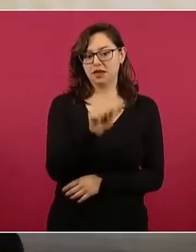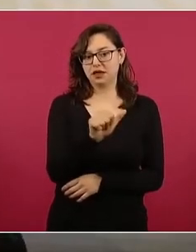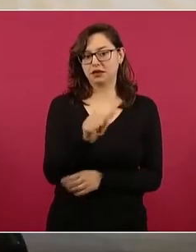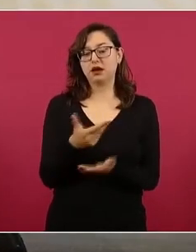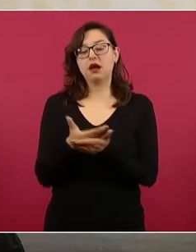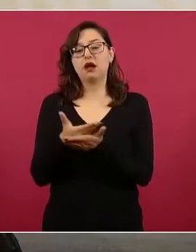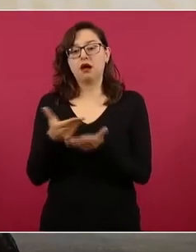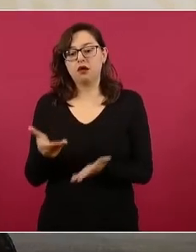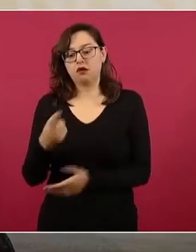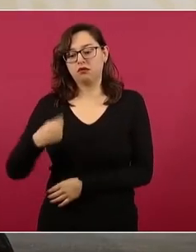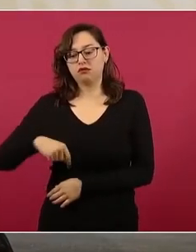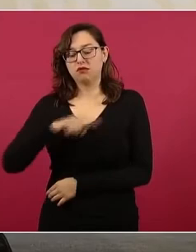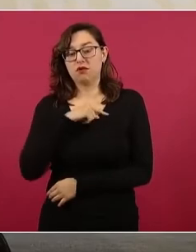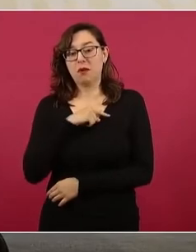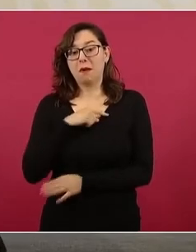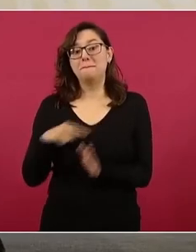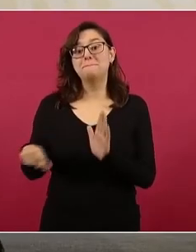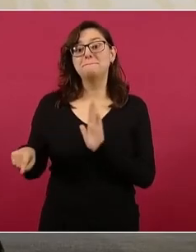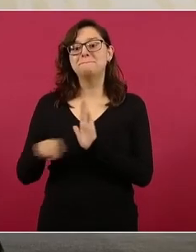.4.